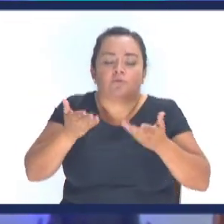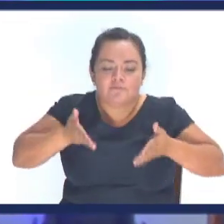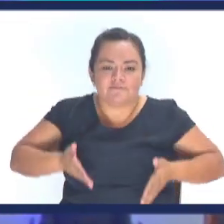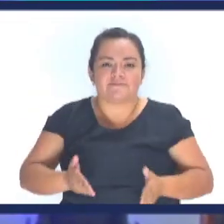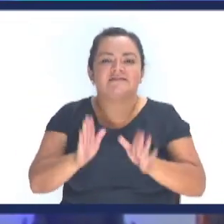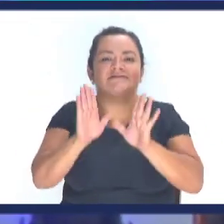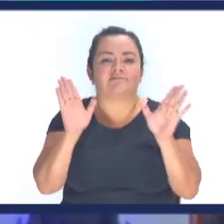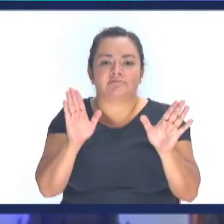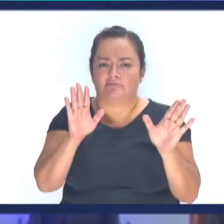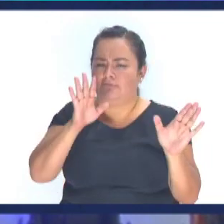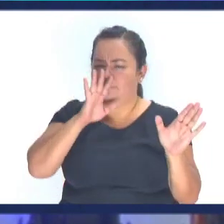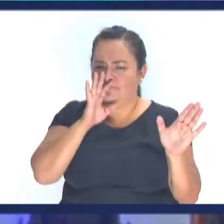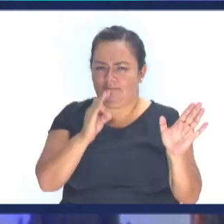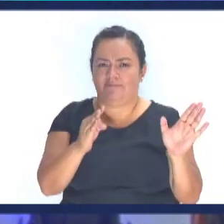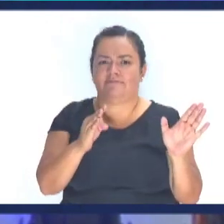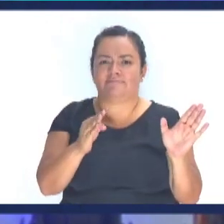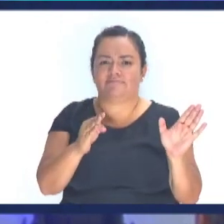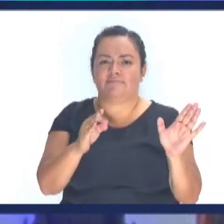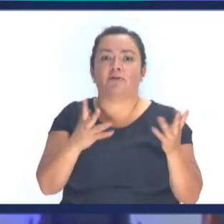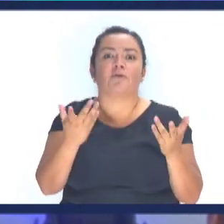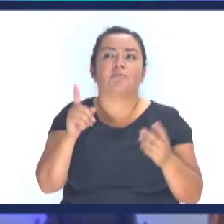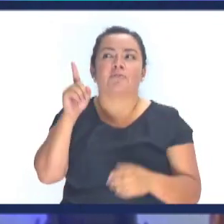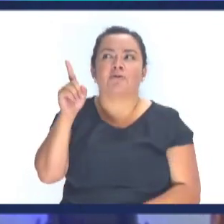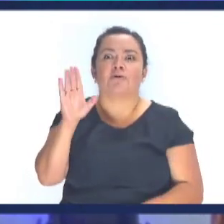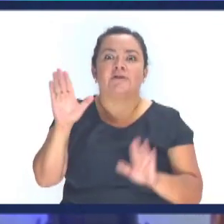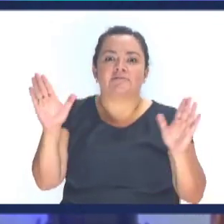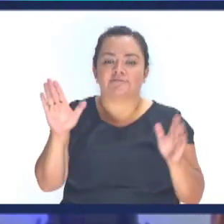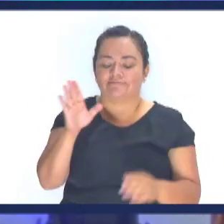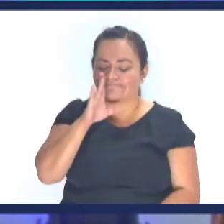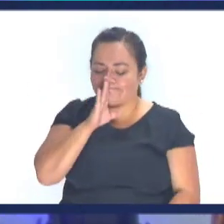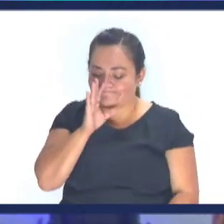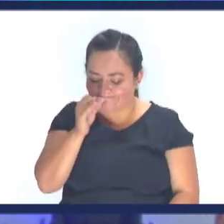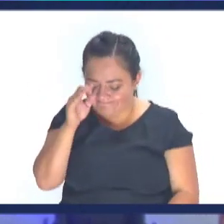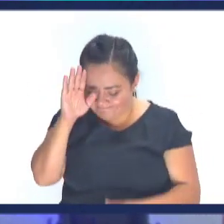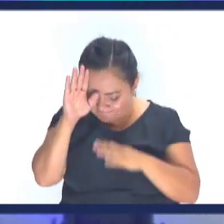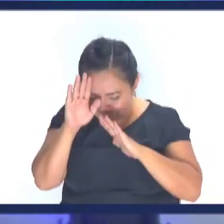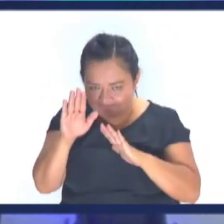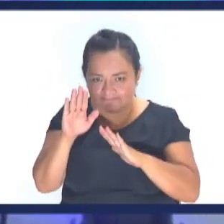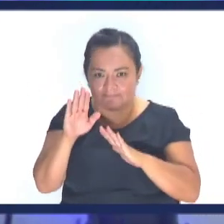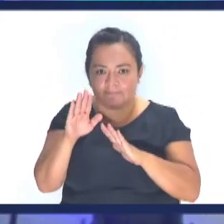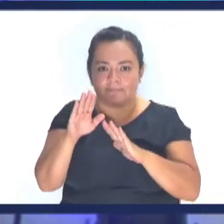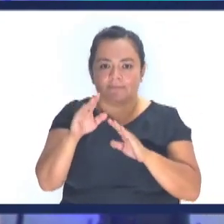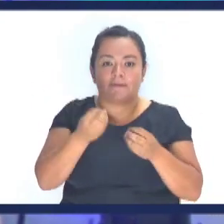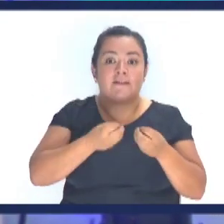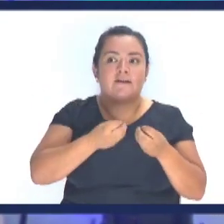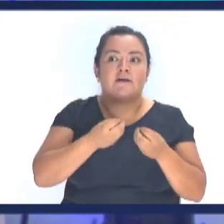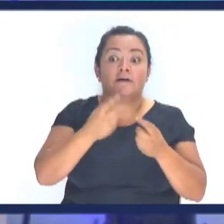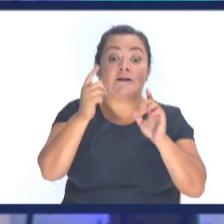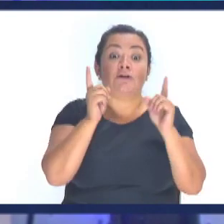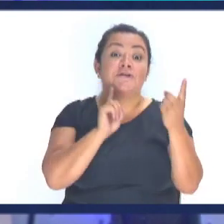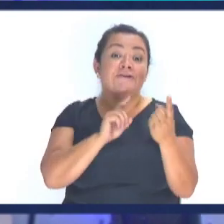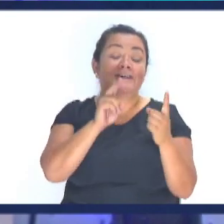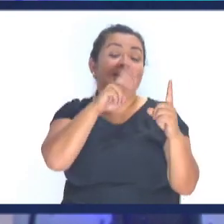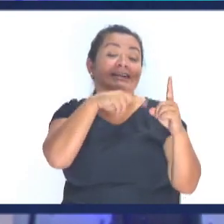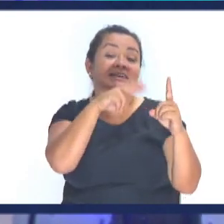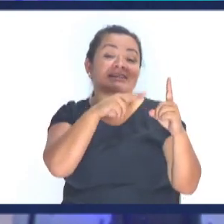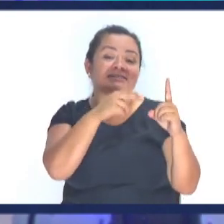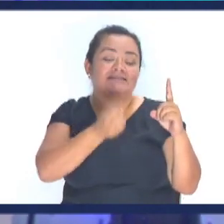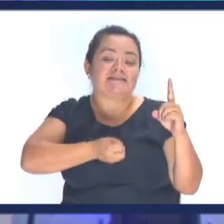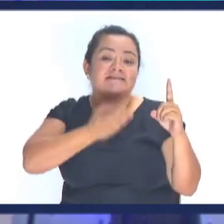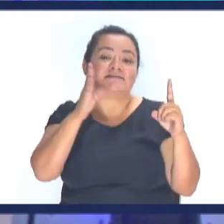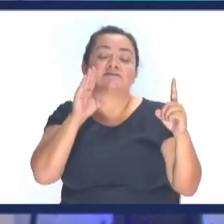Humilde Como es el Señor Sumiso Son atributos Comunicables Atribuciones que puedo contar